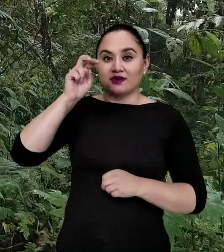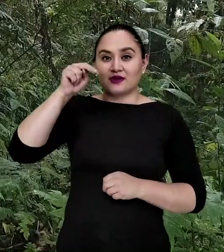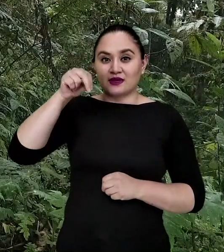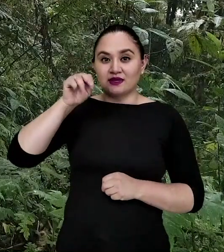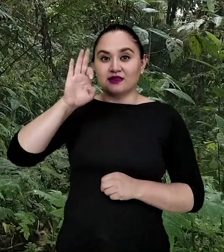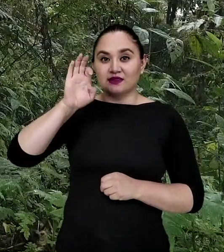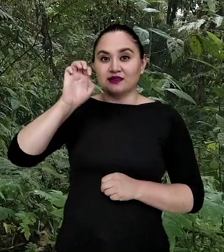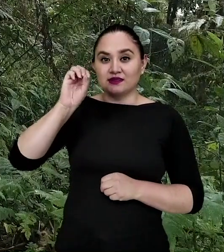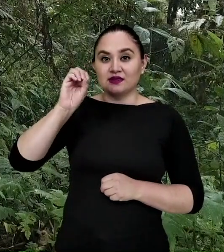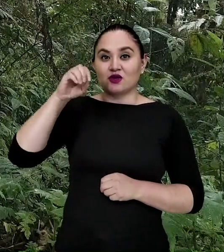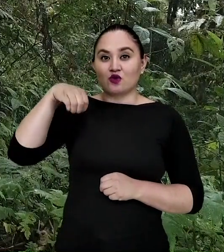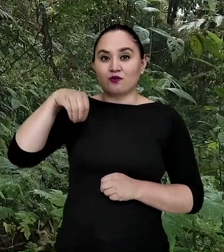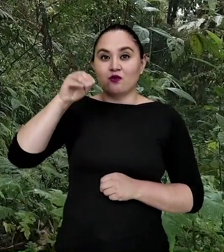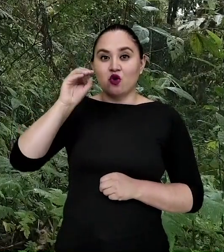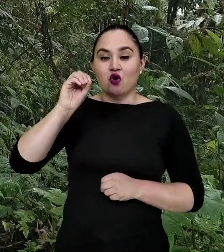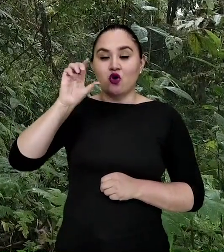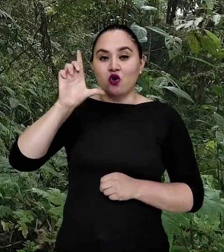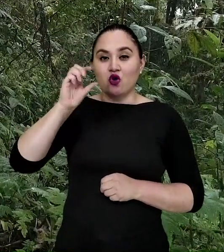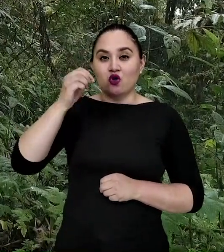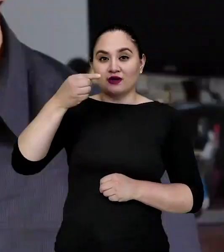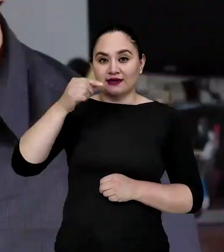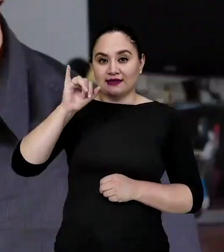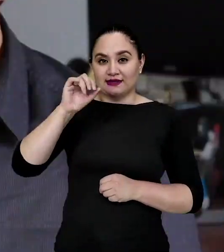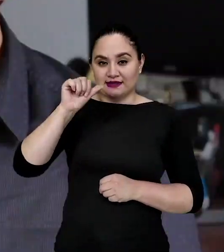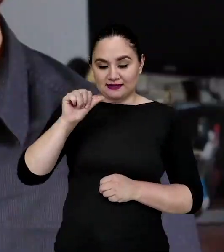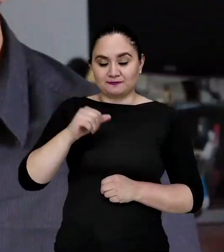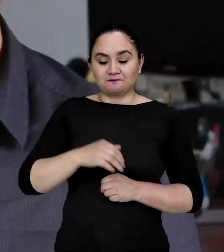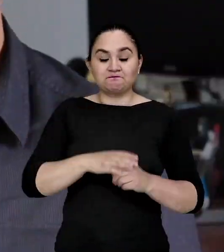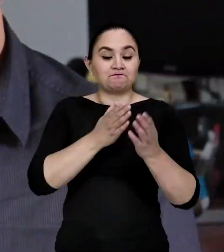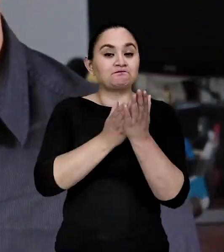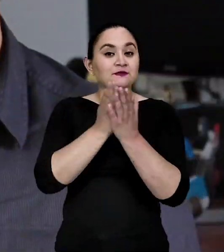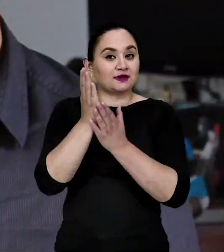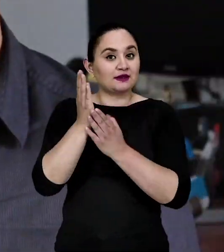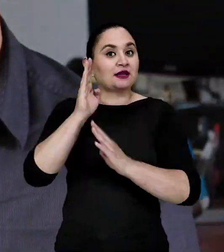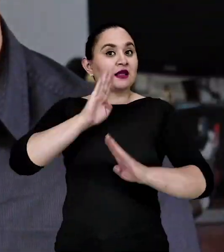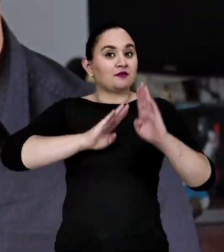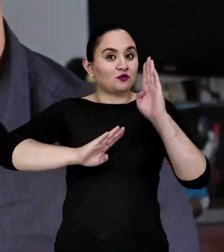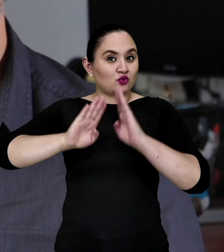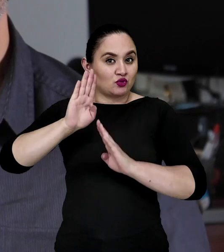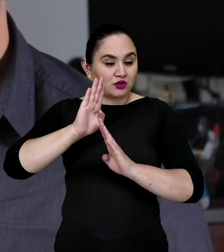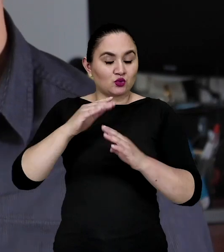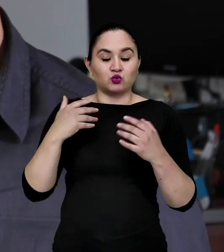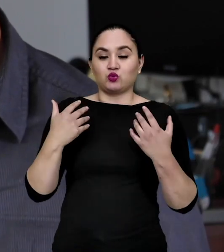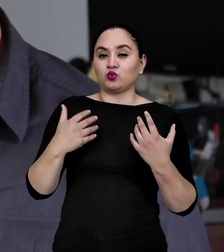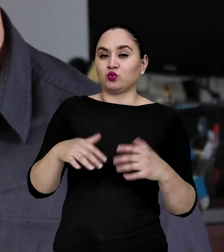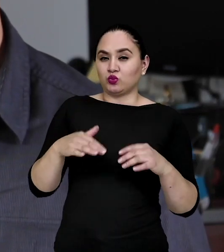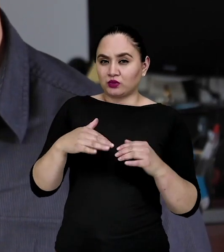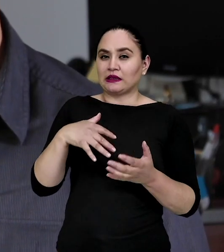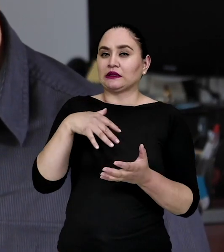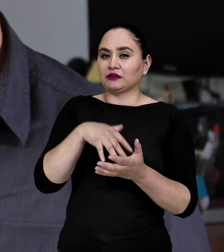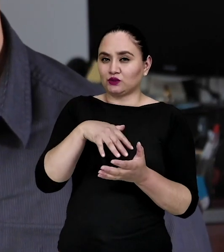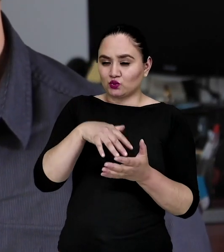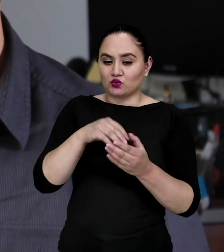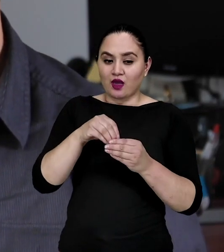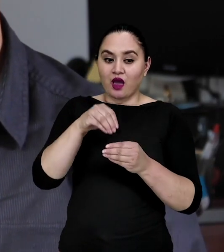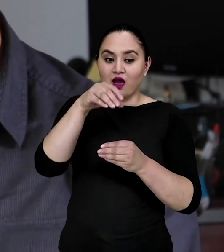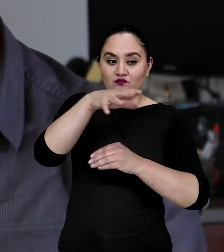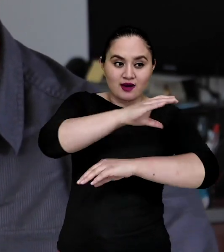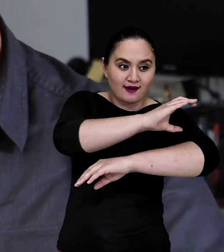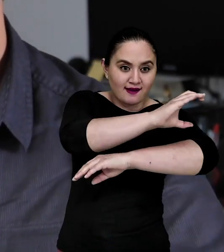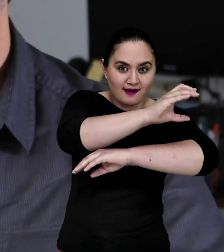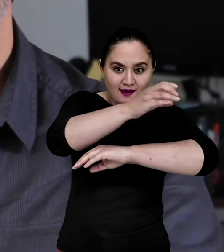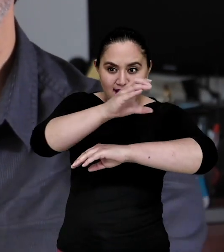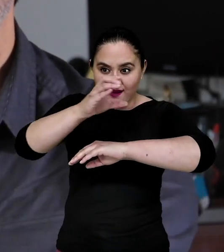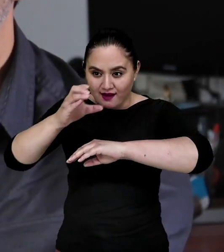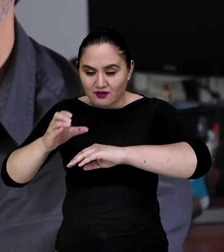estación científica de SUNY, donde hice mi tesis de pregrado. La biología, la carrera de biología te demanda, por un lado, estudios de